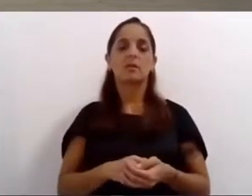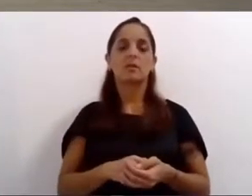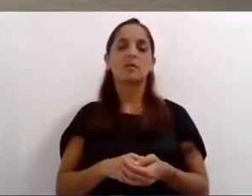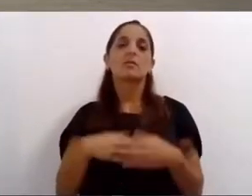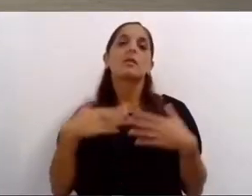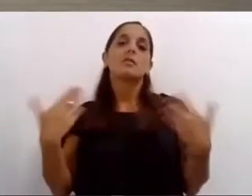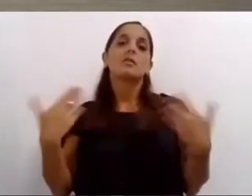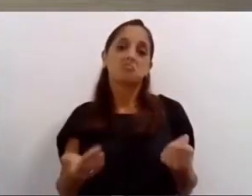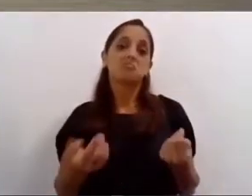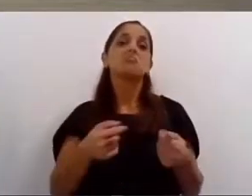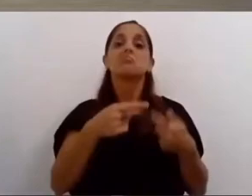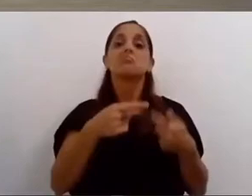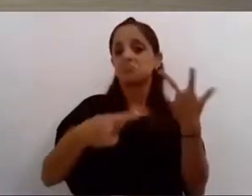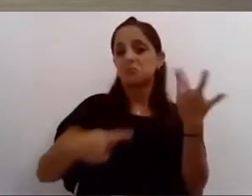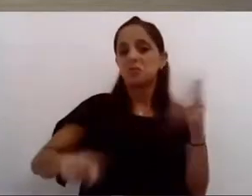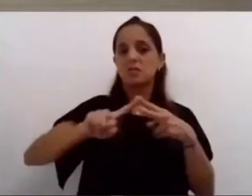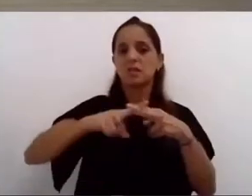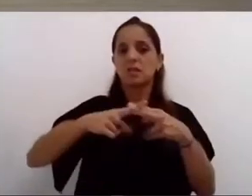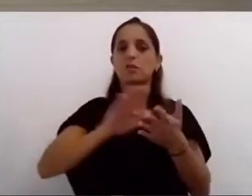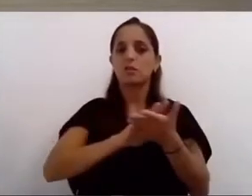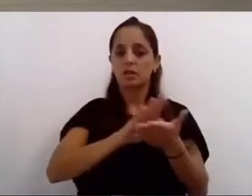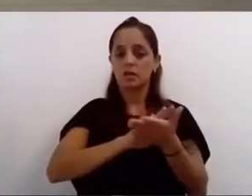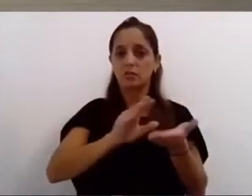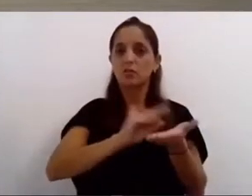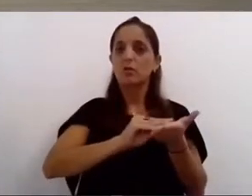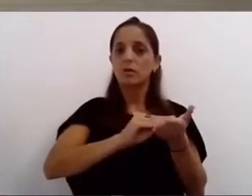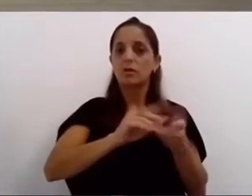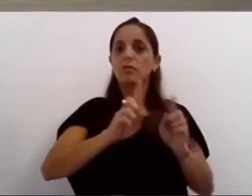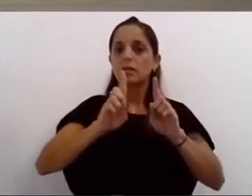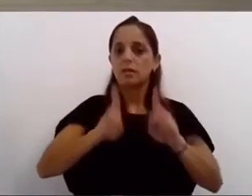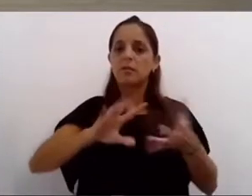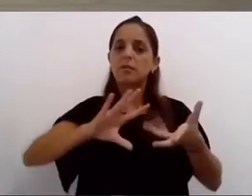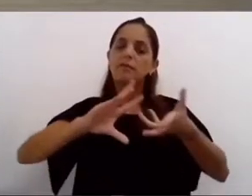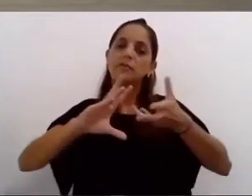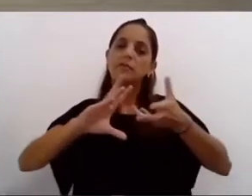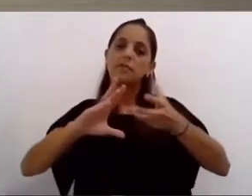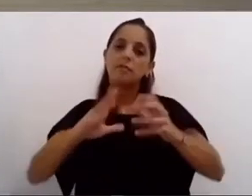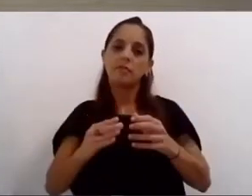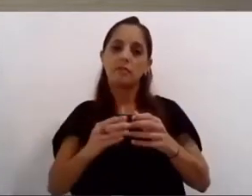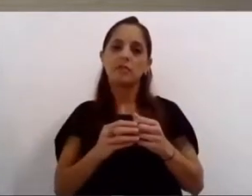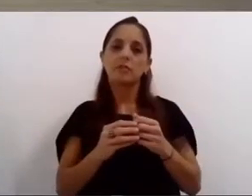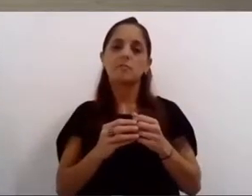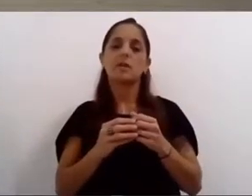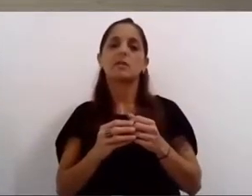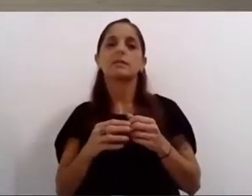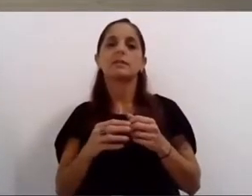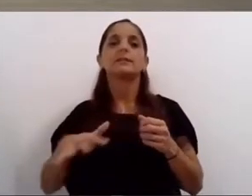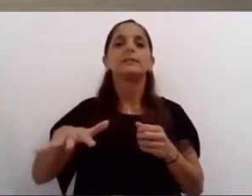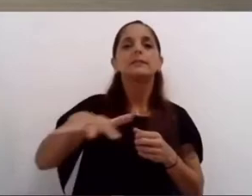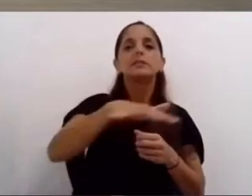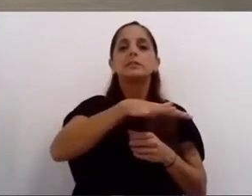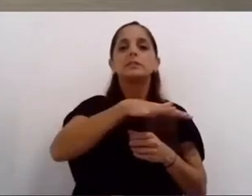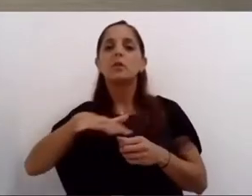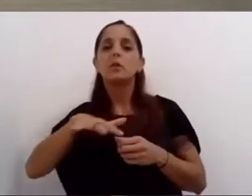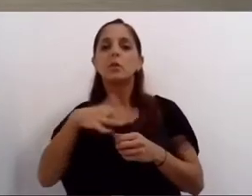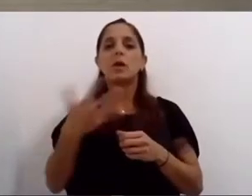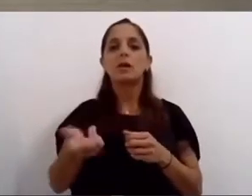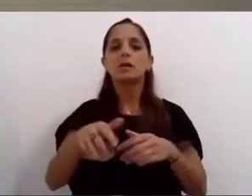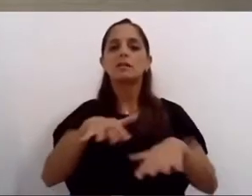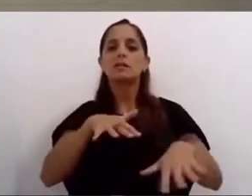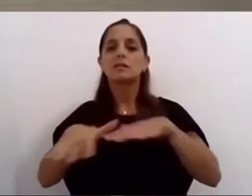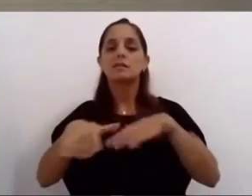avances tecnológicos y nuevas medidas que prioricen la prevención y sobre todo la restauración inmediata del daño